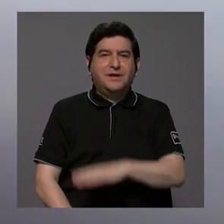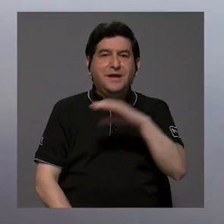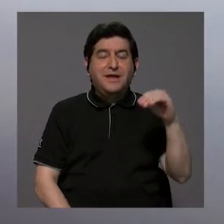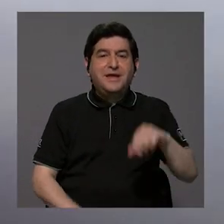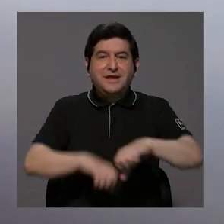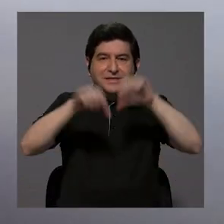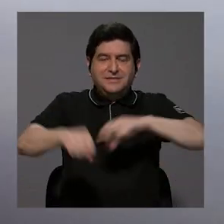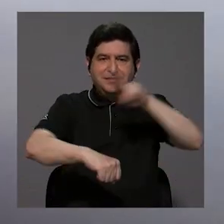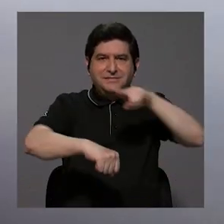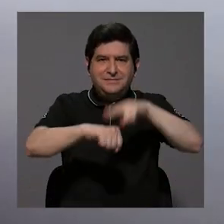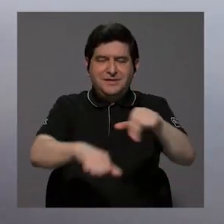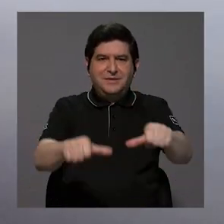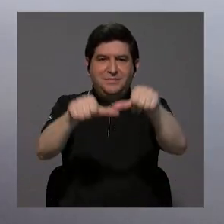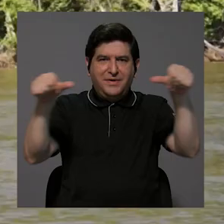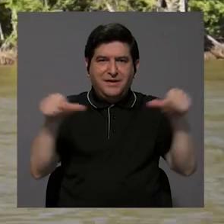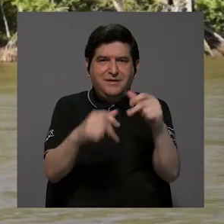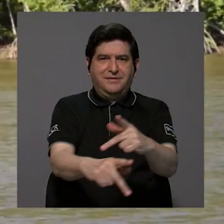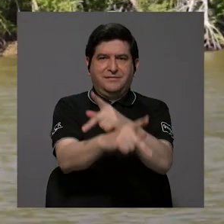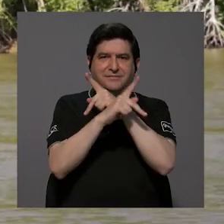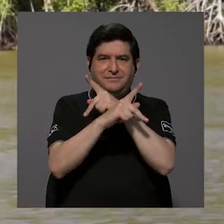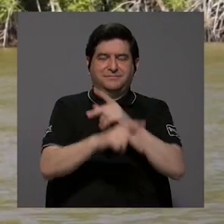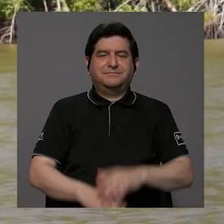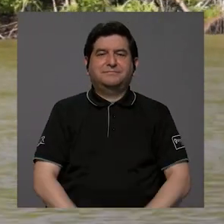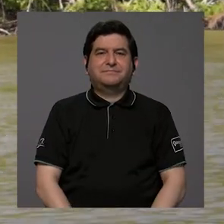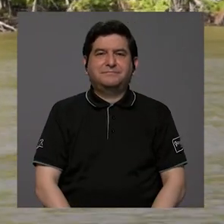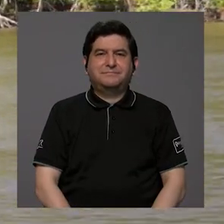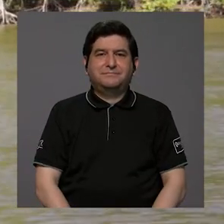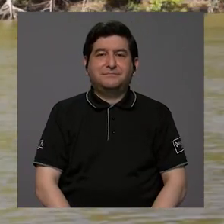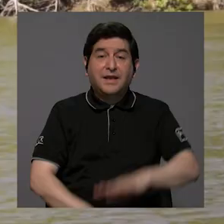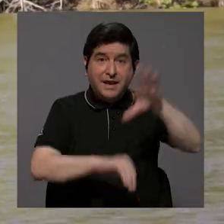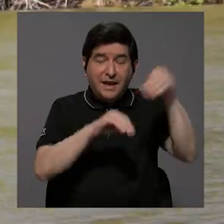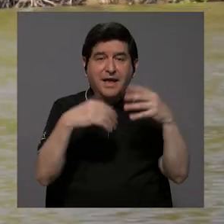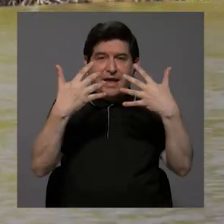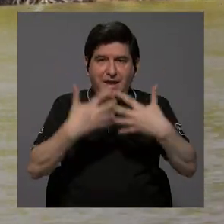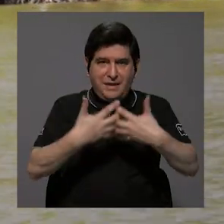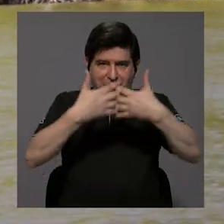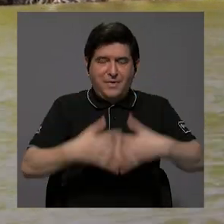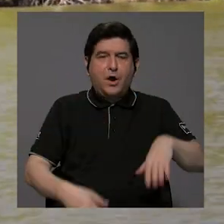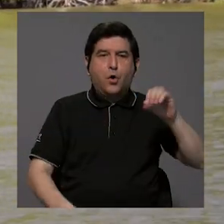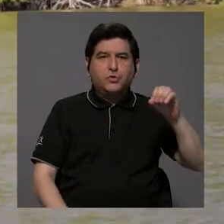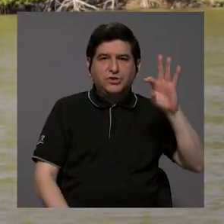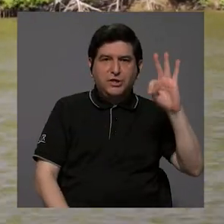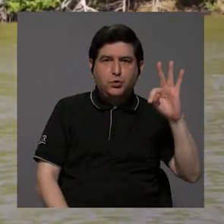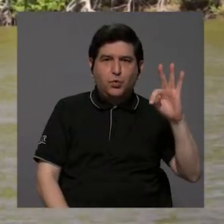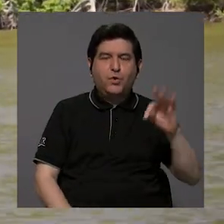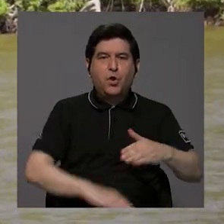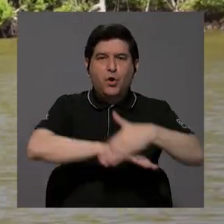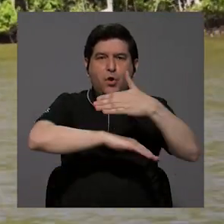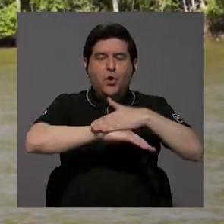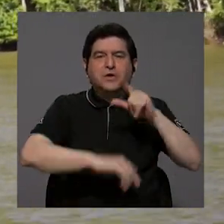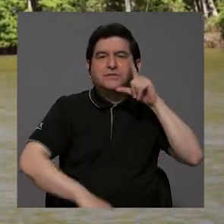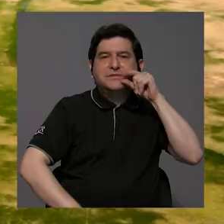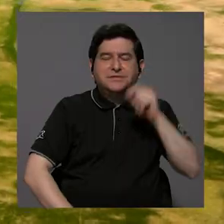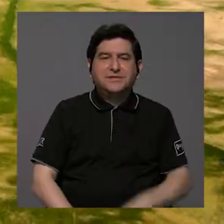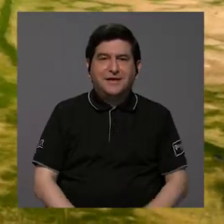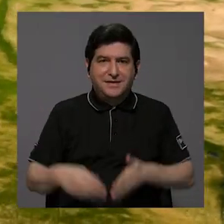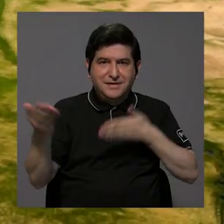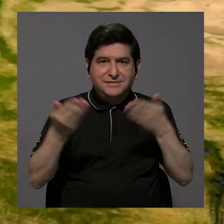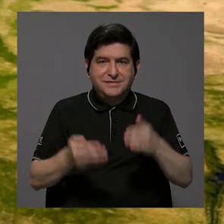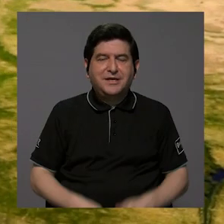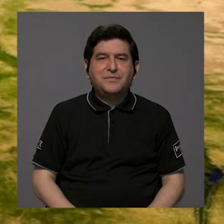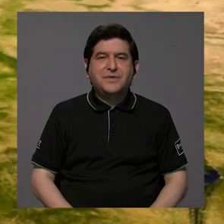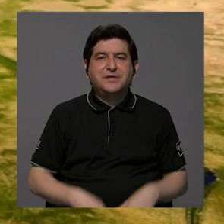del Sistema Nacional de Áreas de Conservación. Además, la empresa Ocean Tours Costa de Pájaros brindó el servicio de